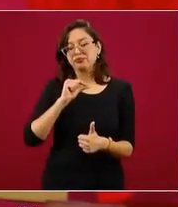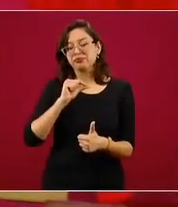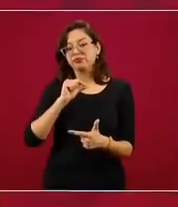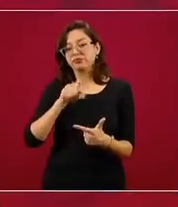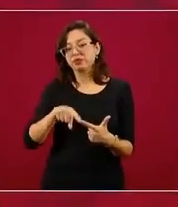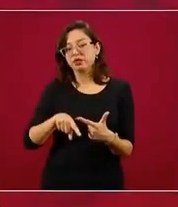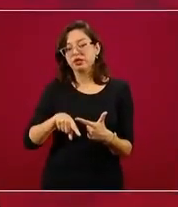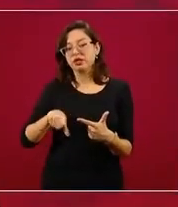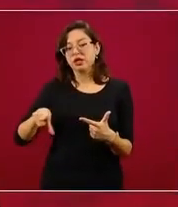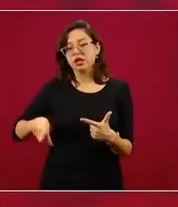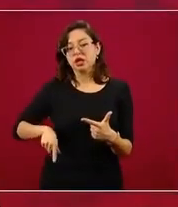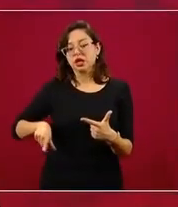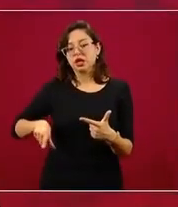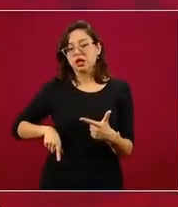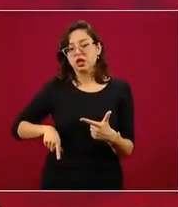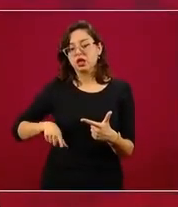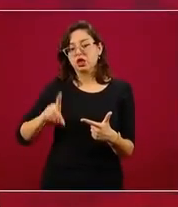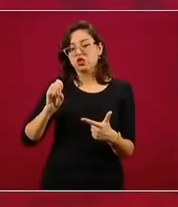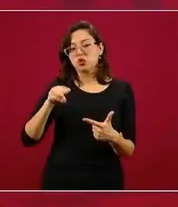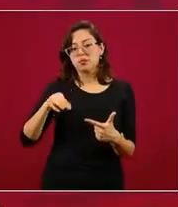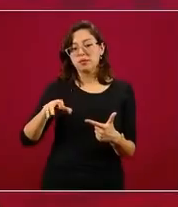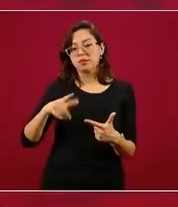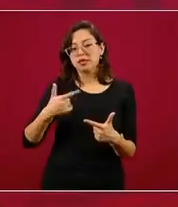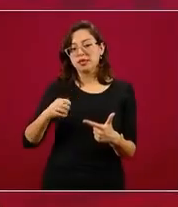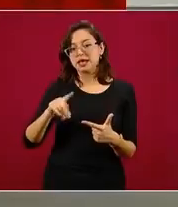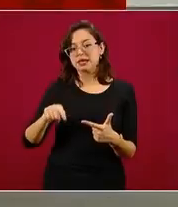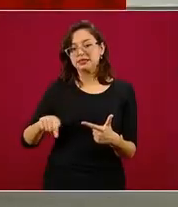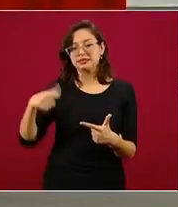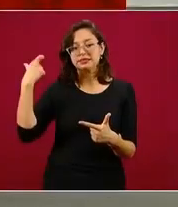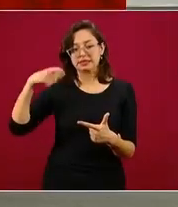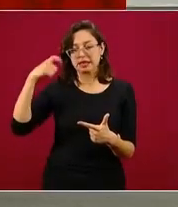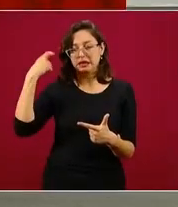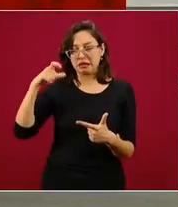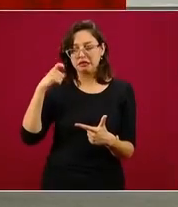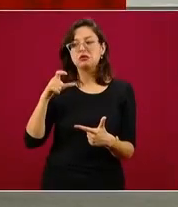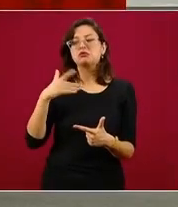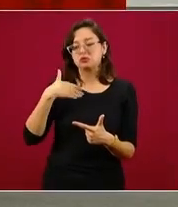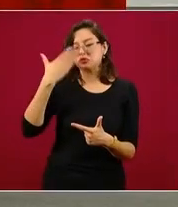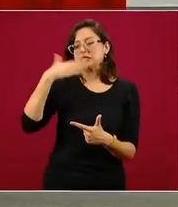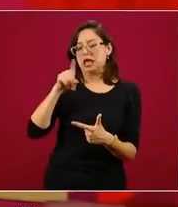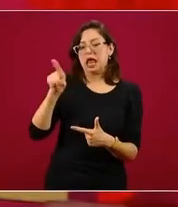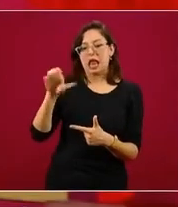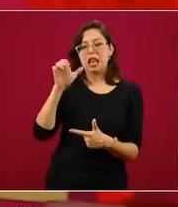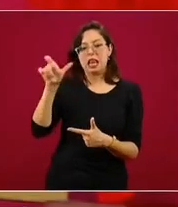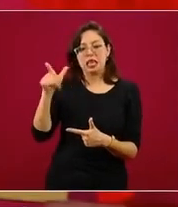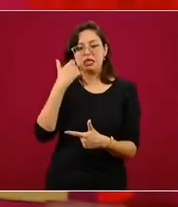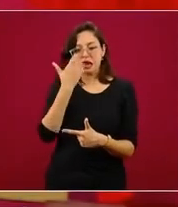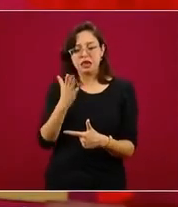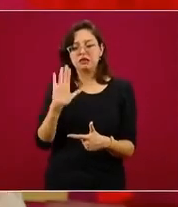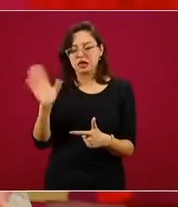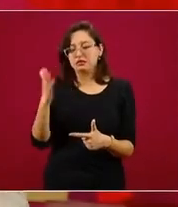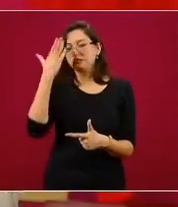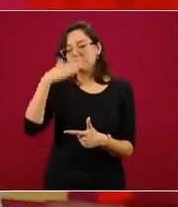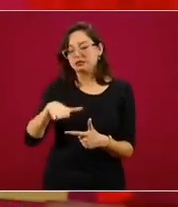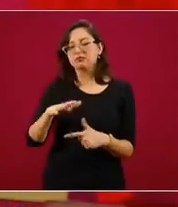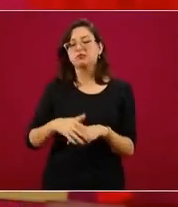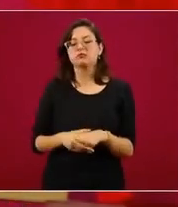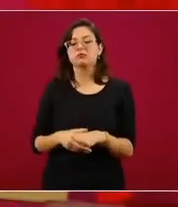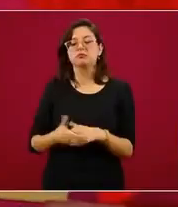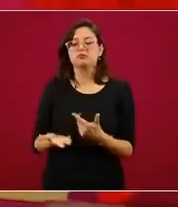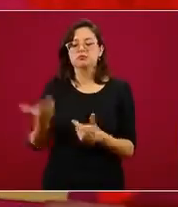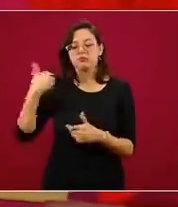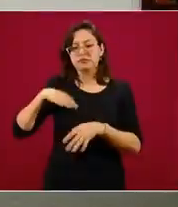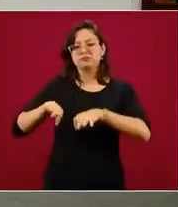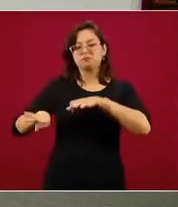con el gobernador Francisco Domínguez de Querétaro, pero estoy enterado de su postura y de sus contribuciones. Tuvimos una sesión de trabajo